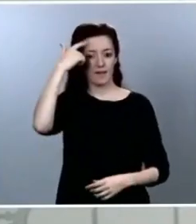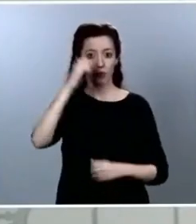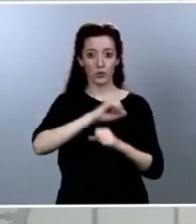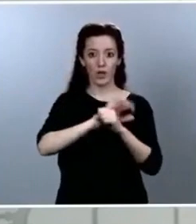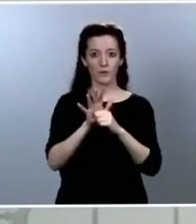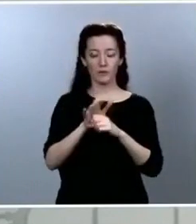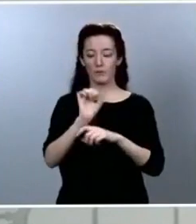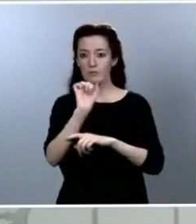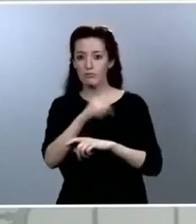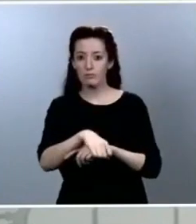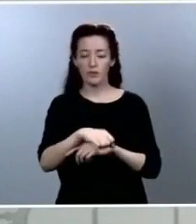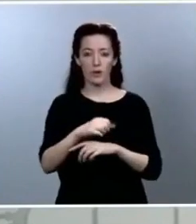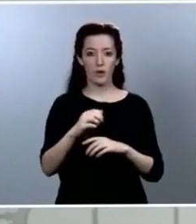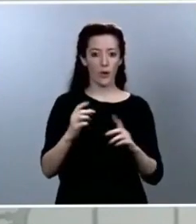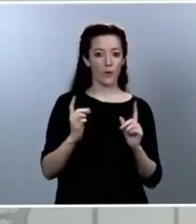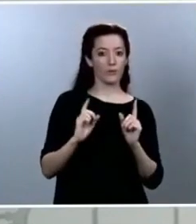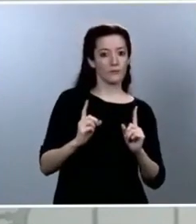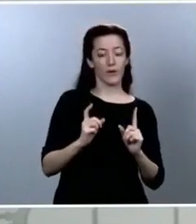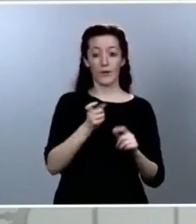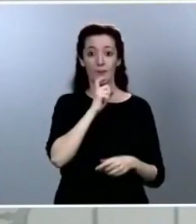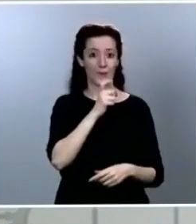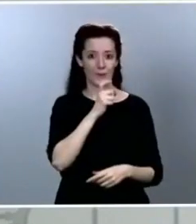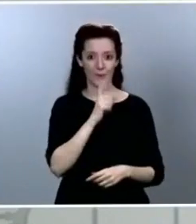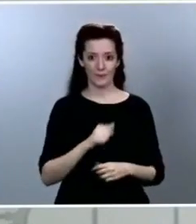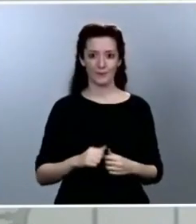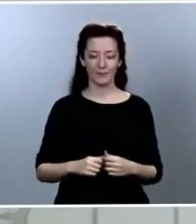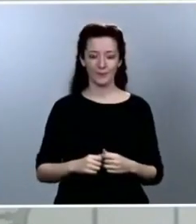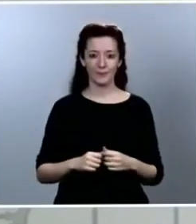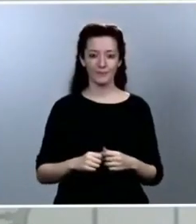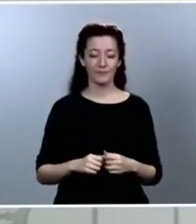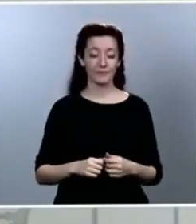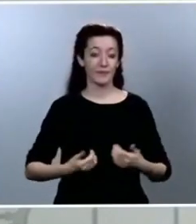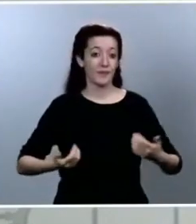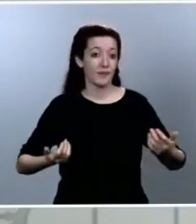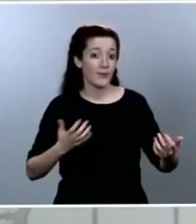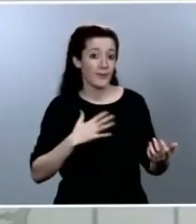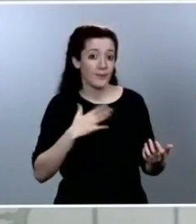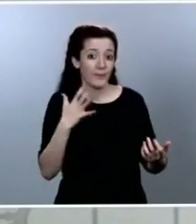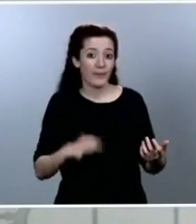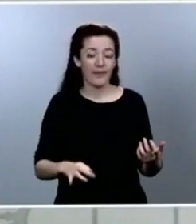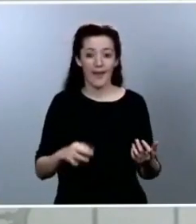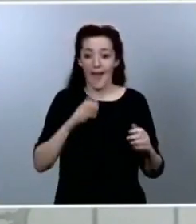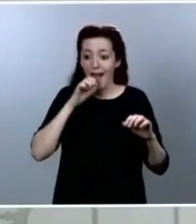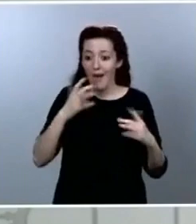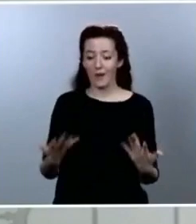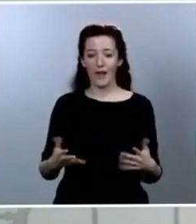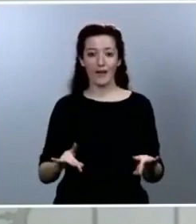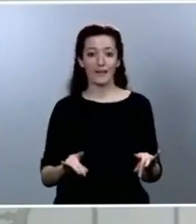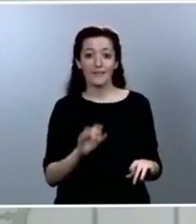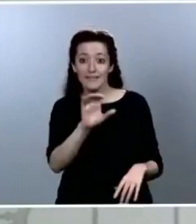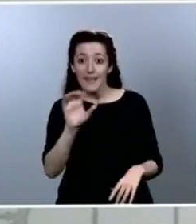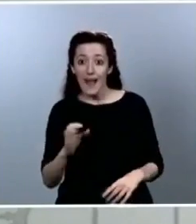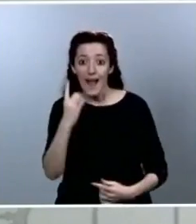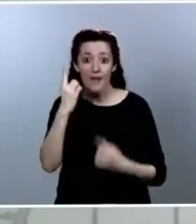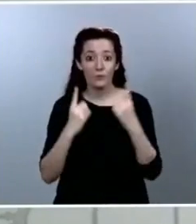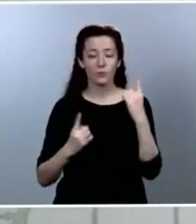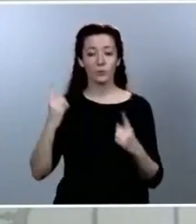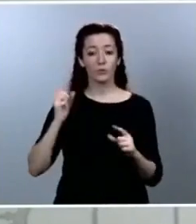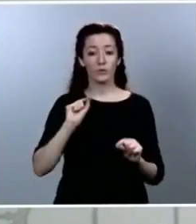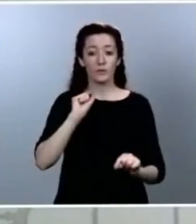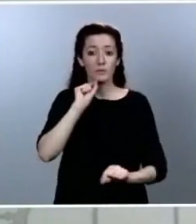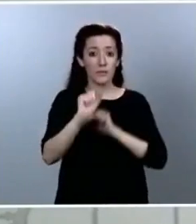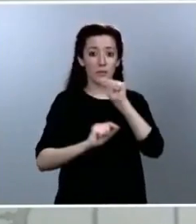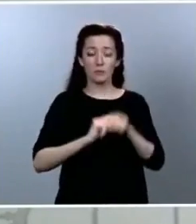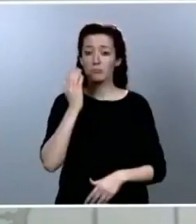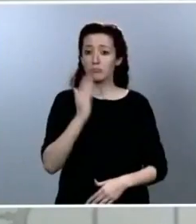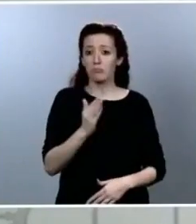territorios que a lo mejor hoy no se encuentran golpeados de manera tan contundente por el virus, eso no significa que pueda